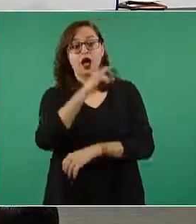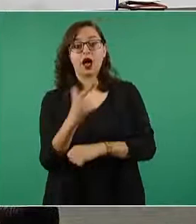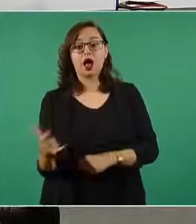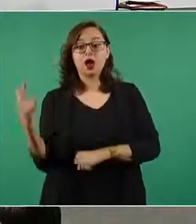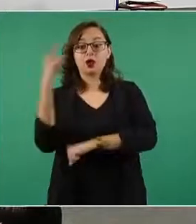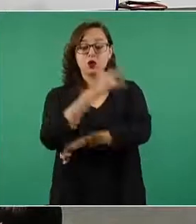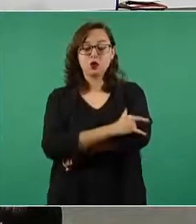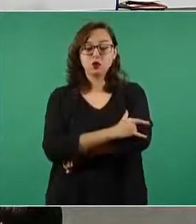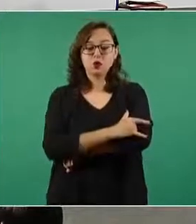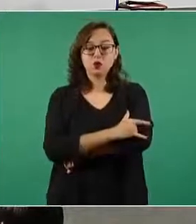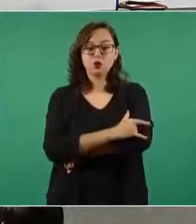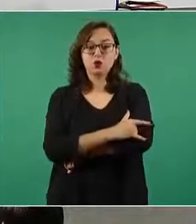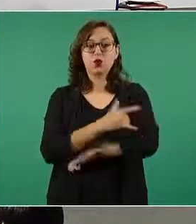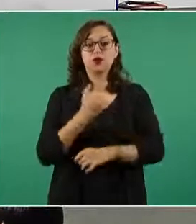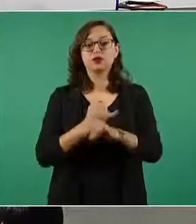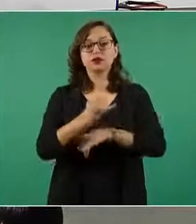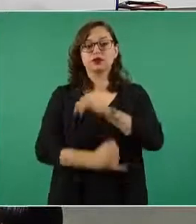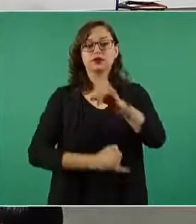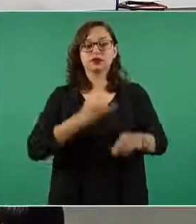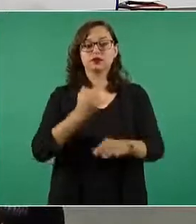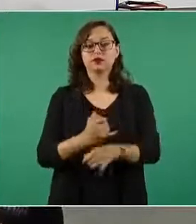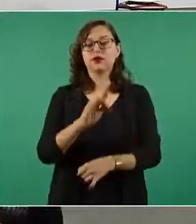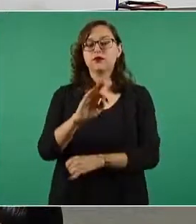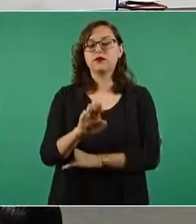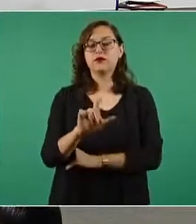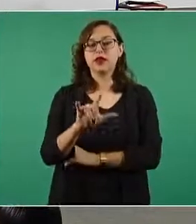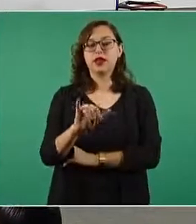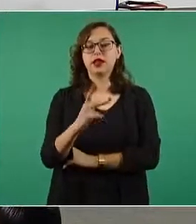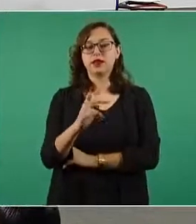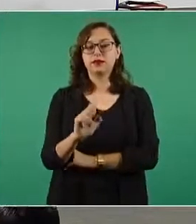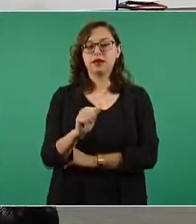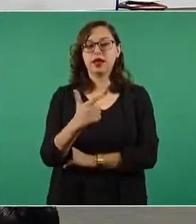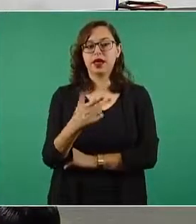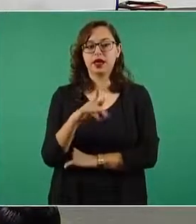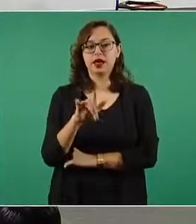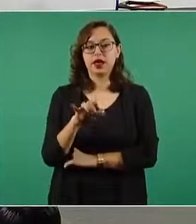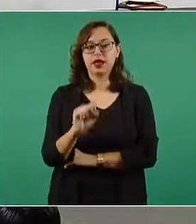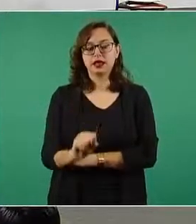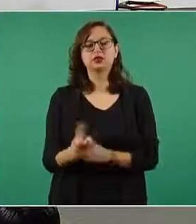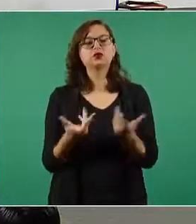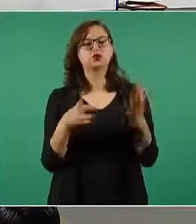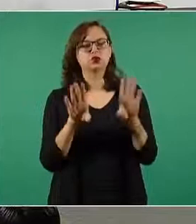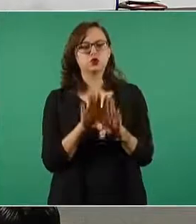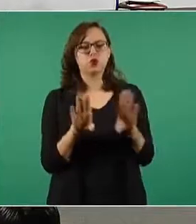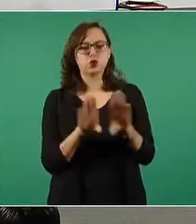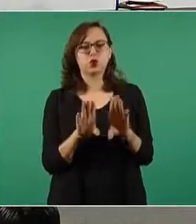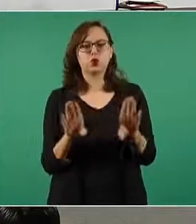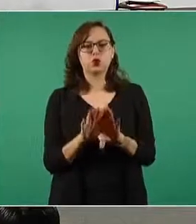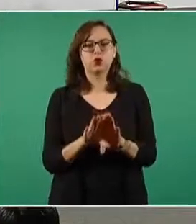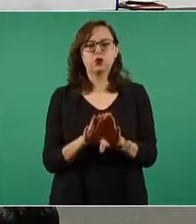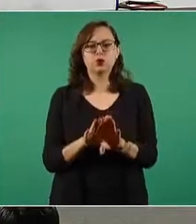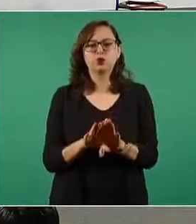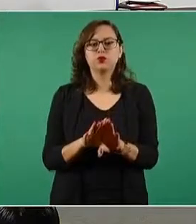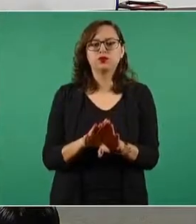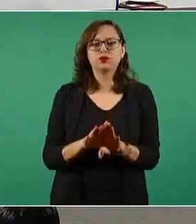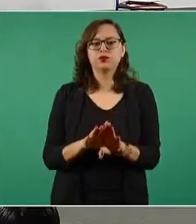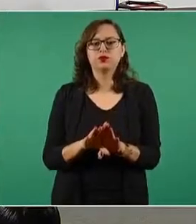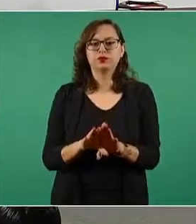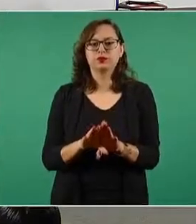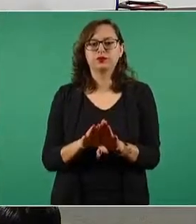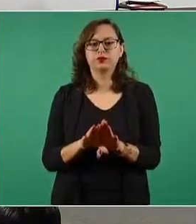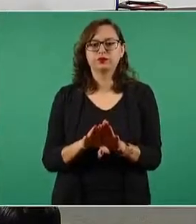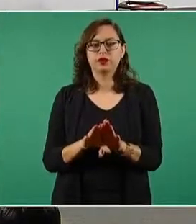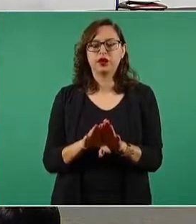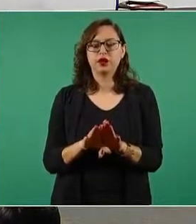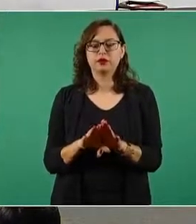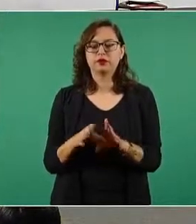internacional Felipe Ángeles. Yo voy a informar inicialmente sobre los antecedentes